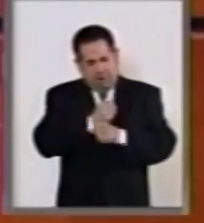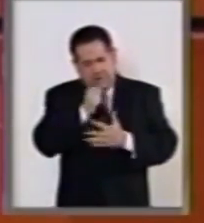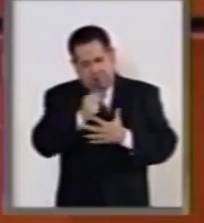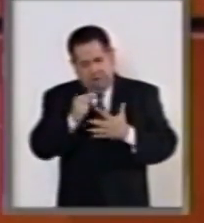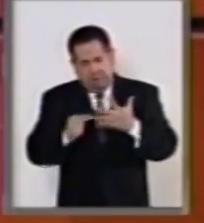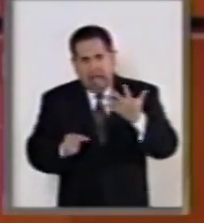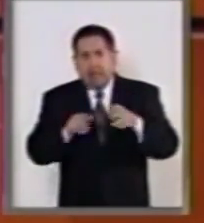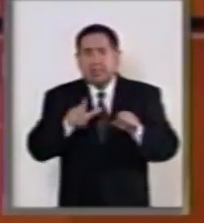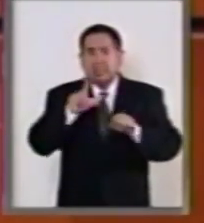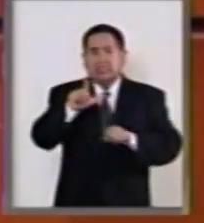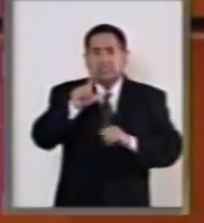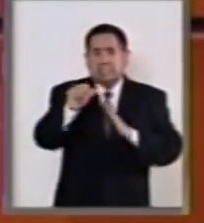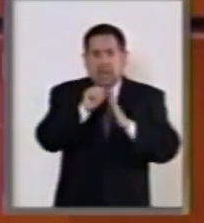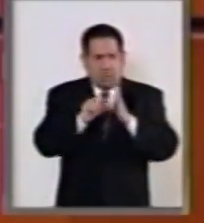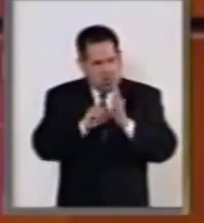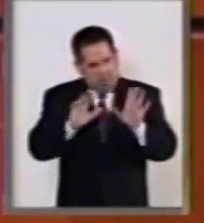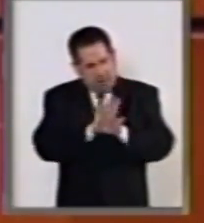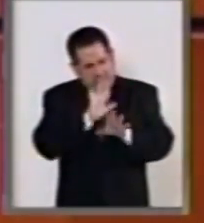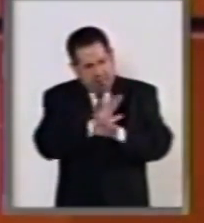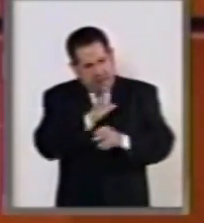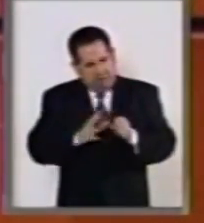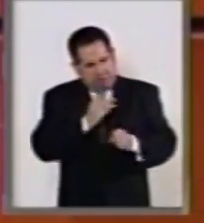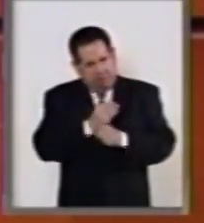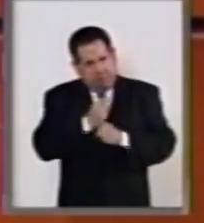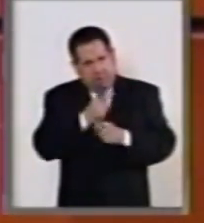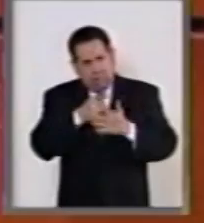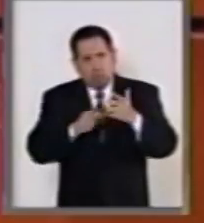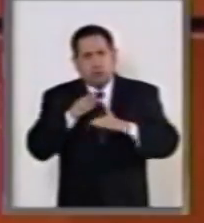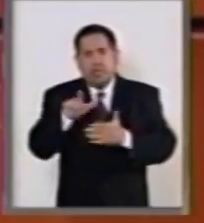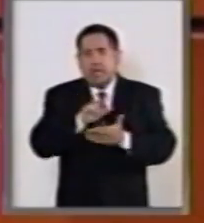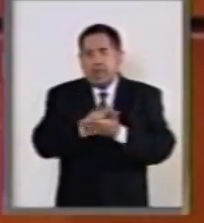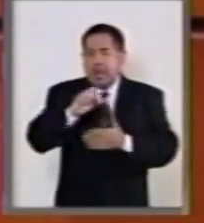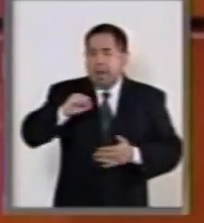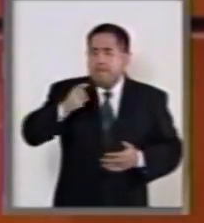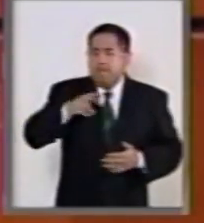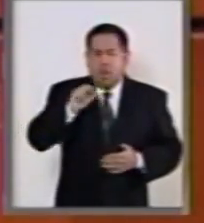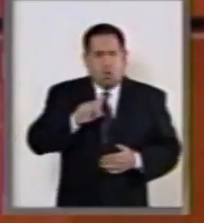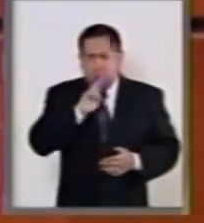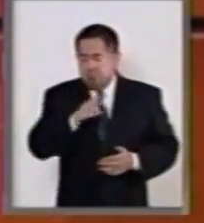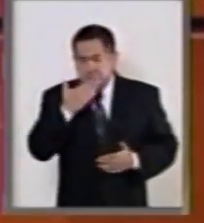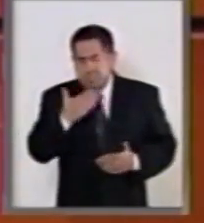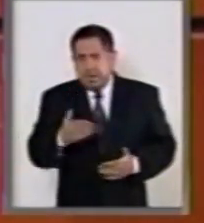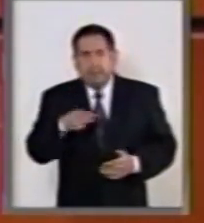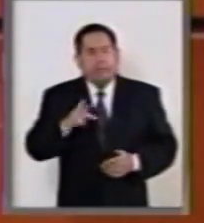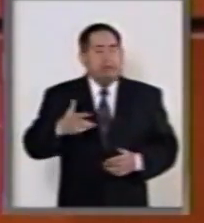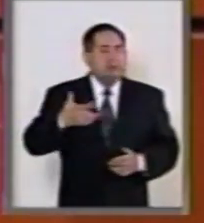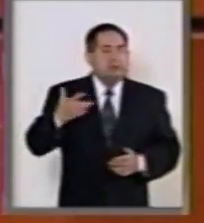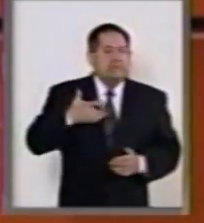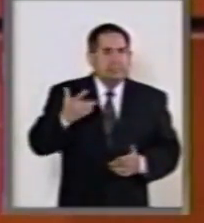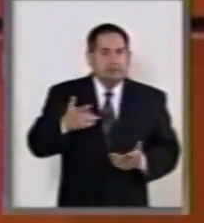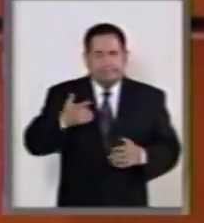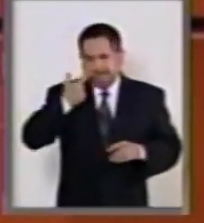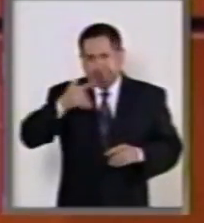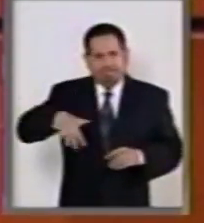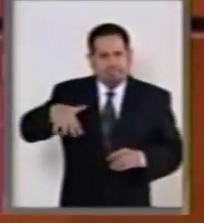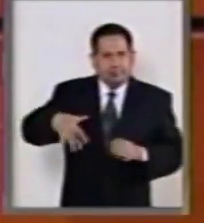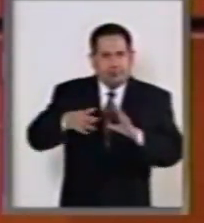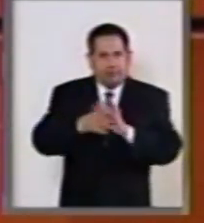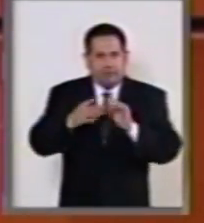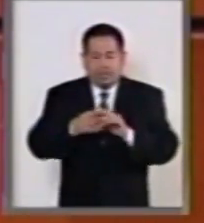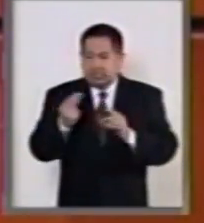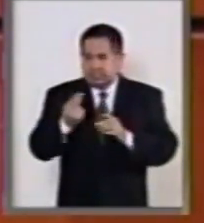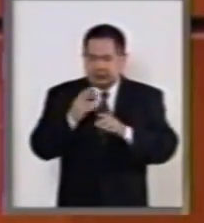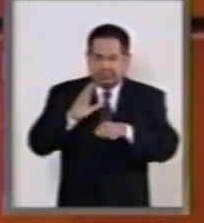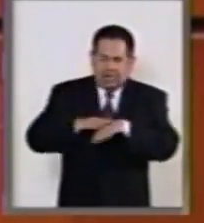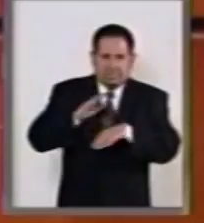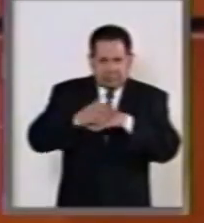17 artículos reformados en la ley de amparo, por ejemplo, pero sentimos, como ya decía, la necesidad